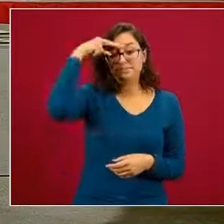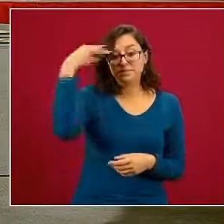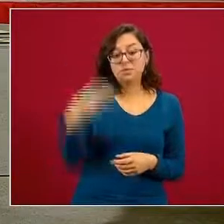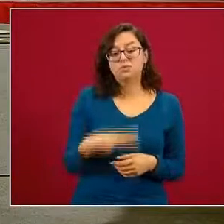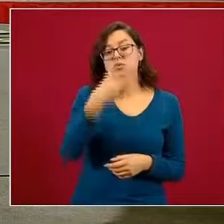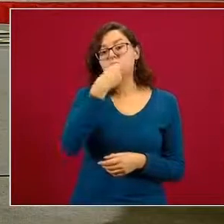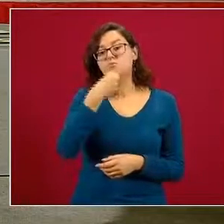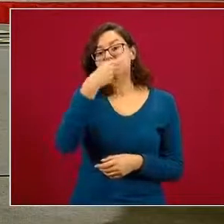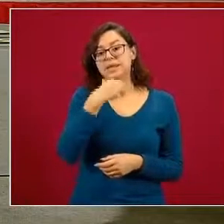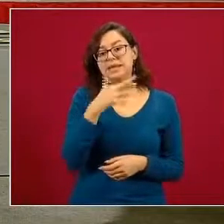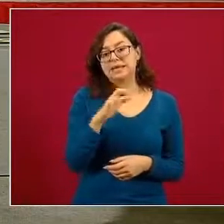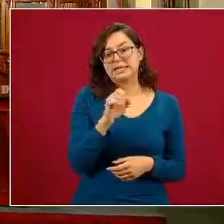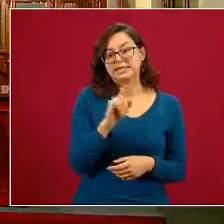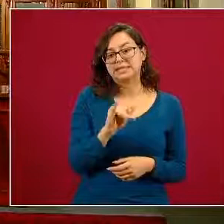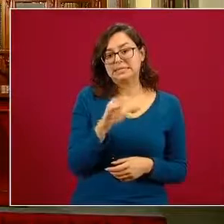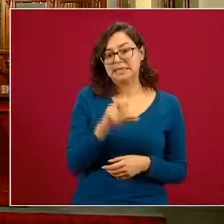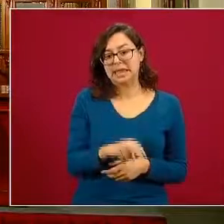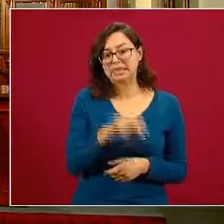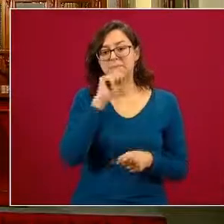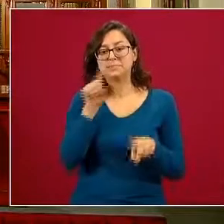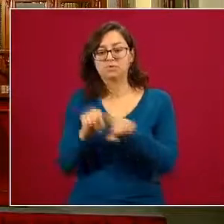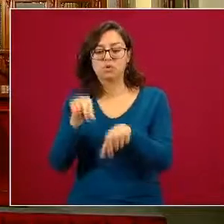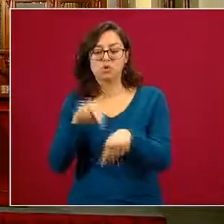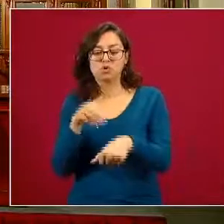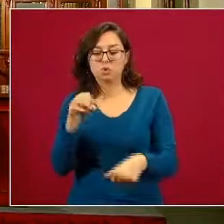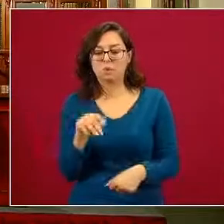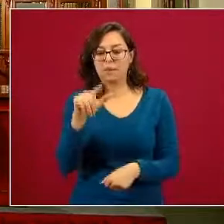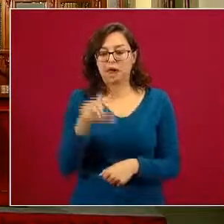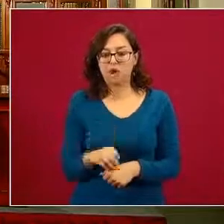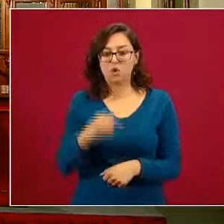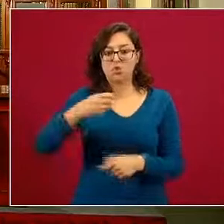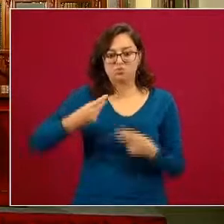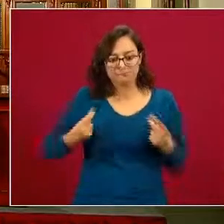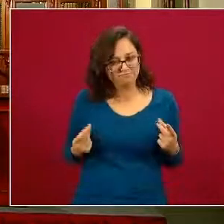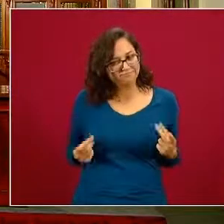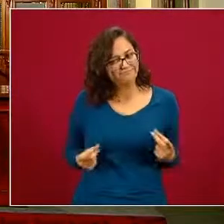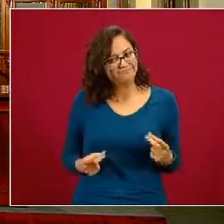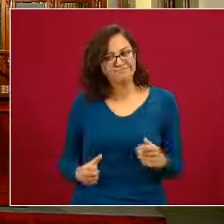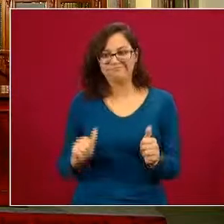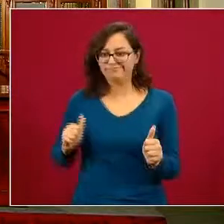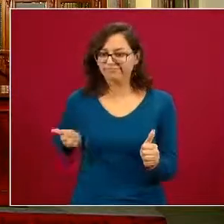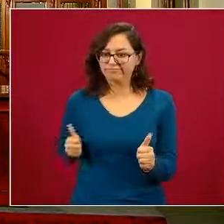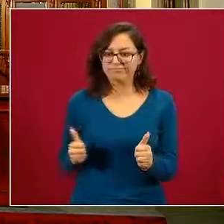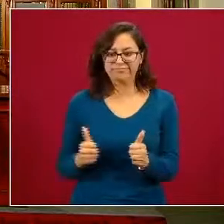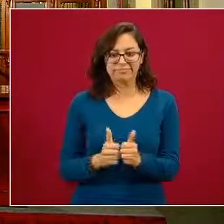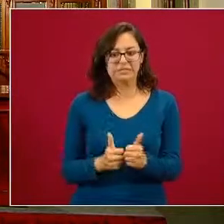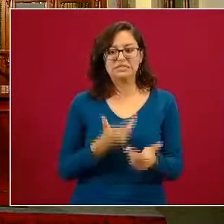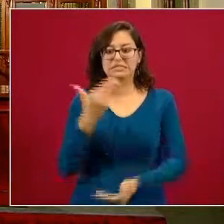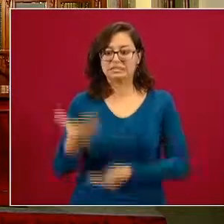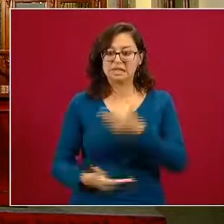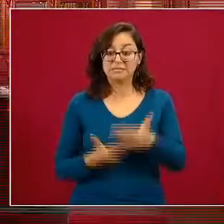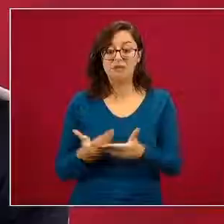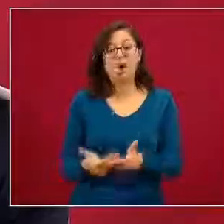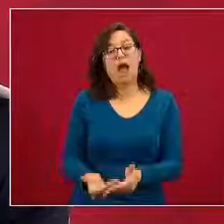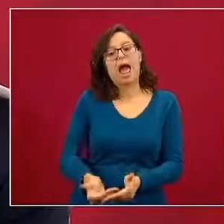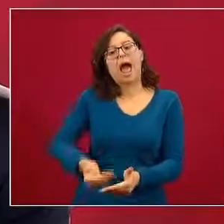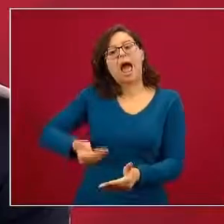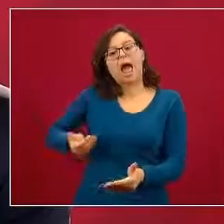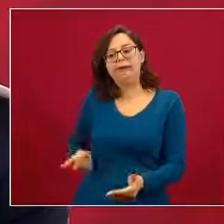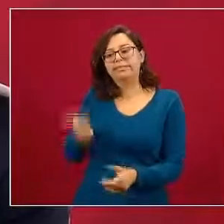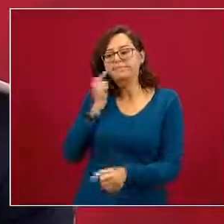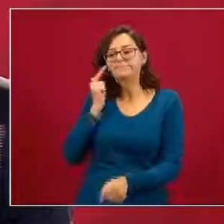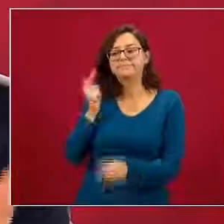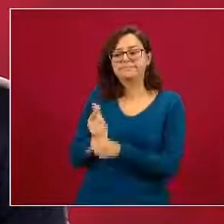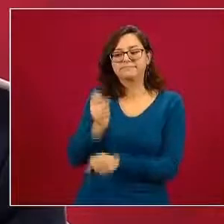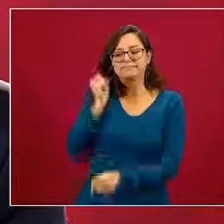Morales que encabeza la oficina y el doctor Malo de manera directa queremos acelerar el paso para tener servicios preventivos de detección